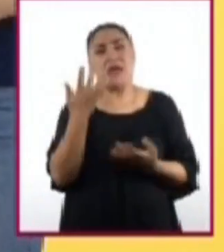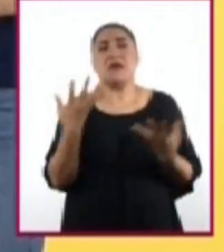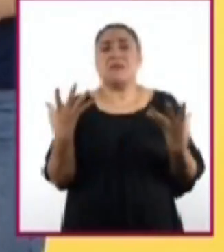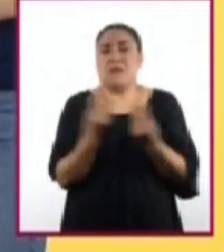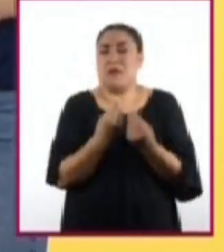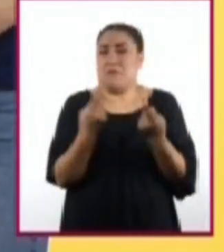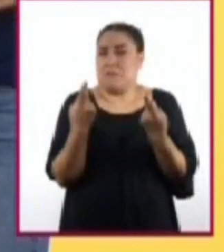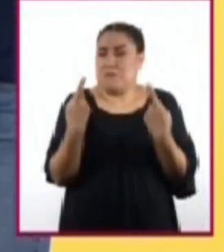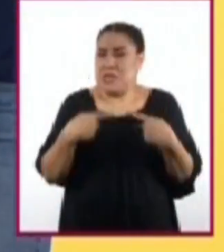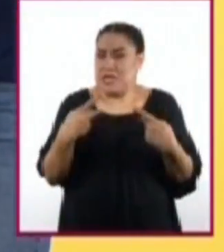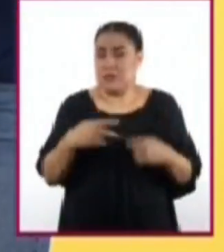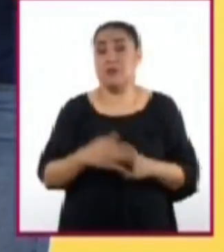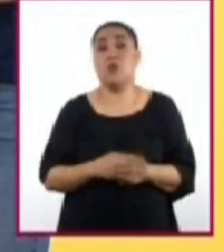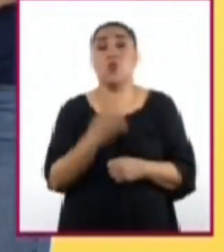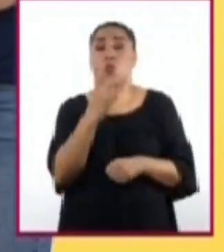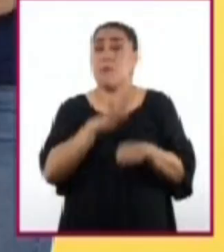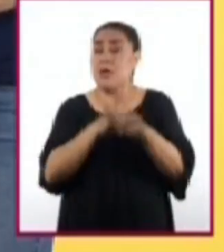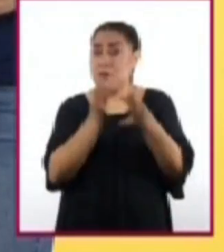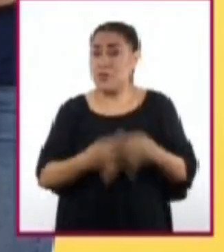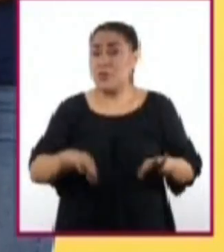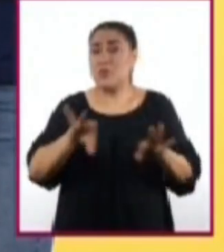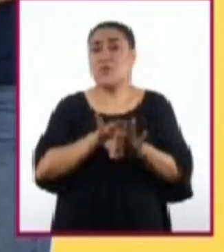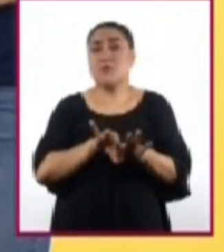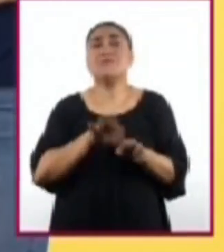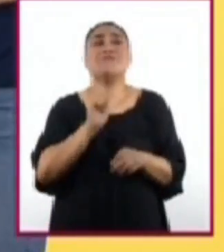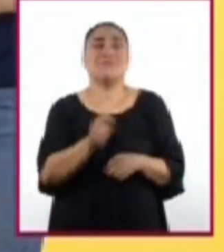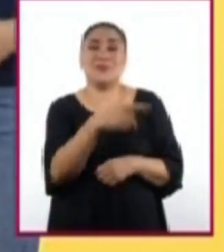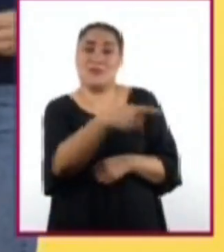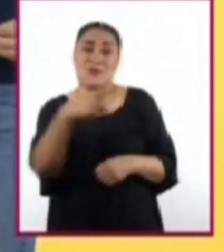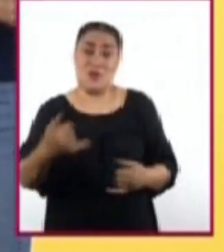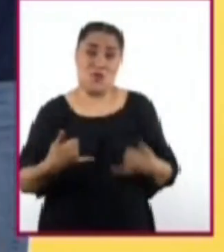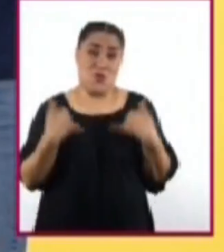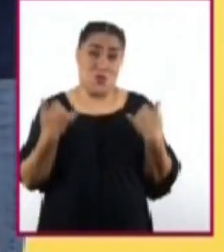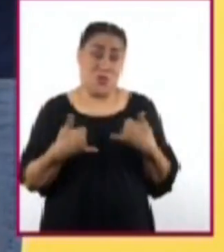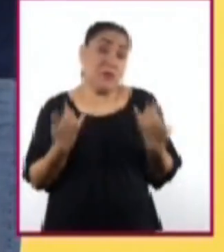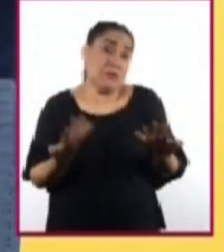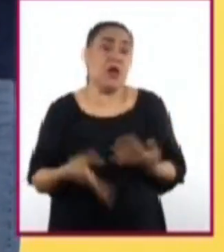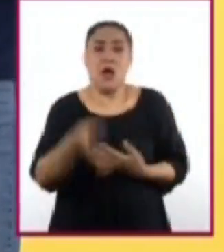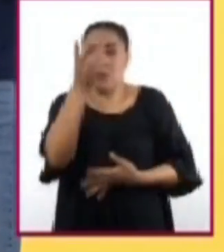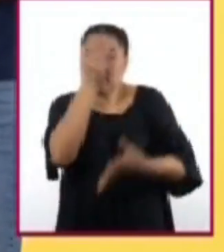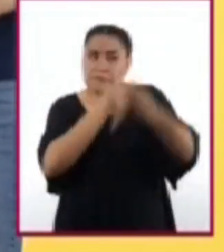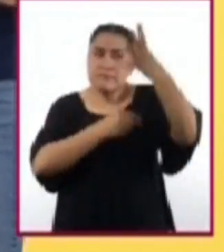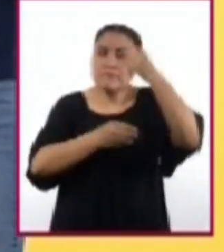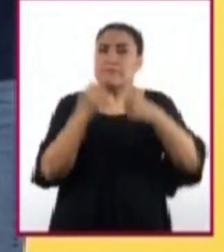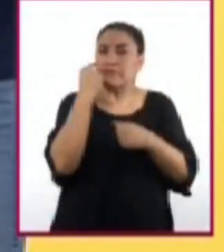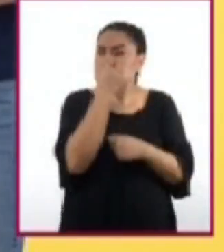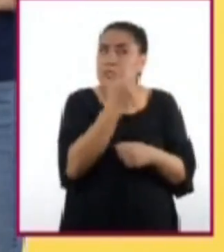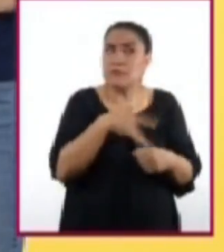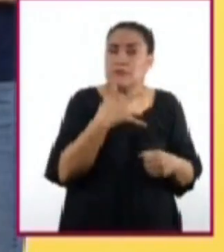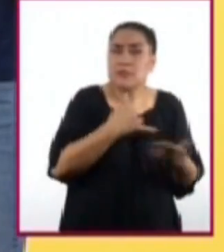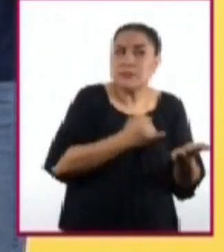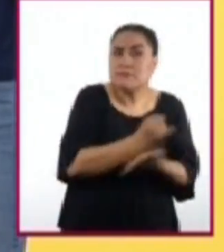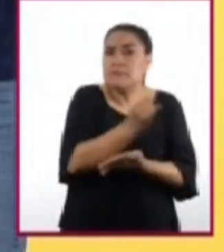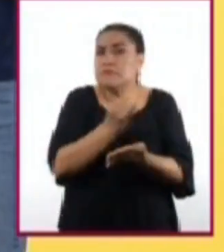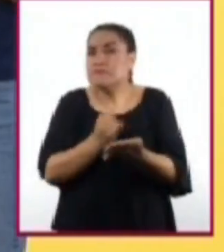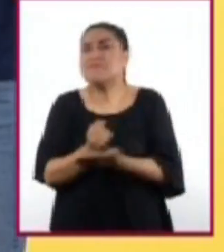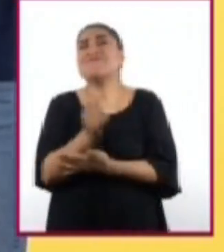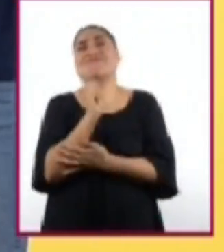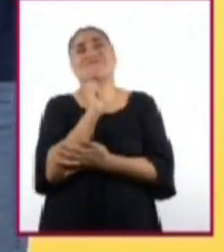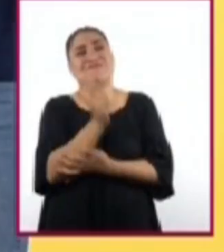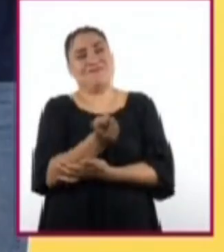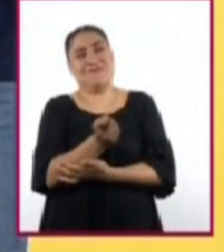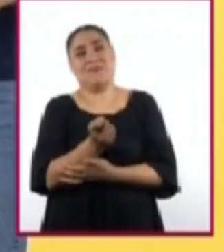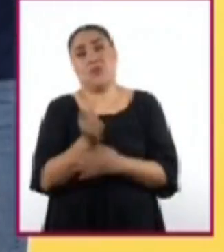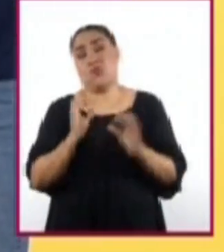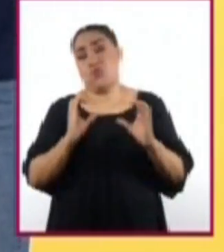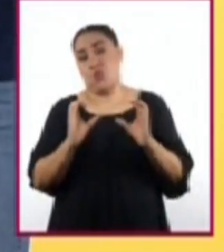donde uno de los aspectos más significativos en la vida de los adolescentes es aprender a tomar decisiones relacionadas con el ejercicio de su